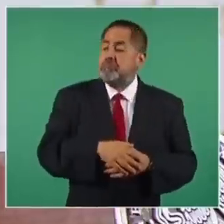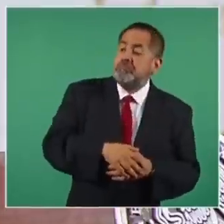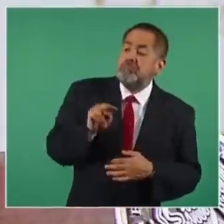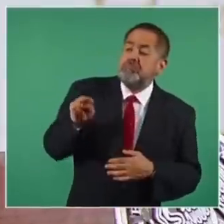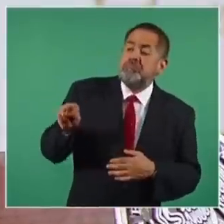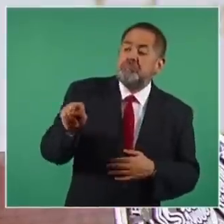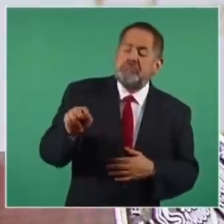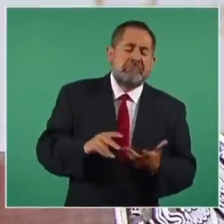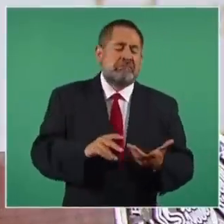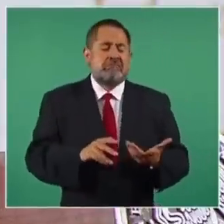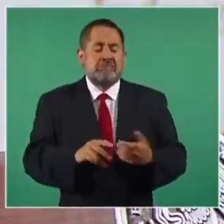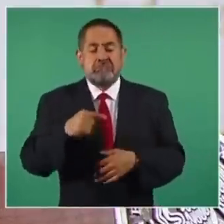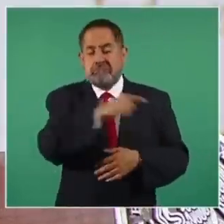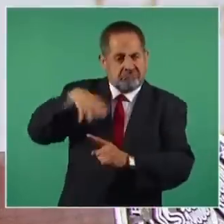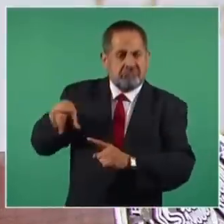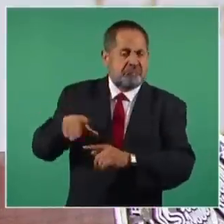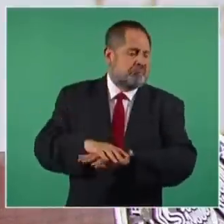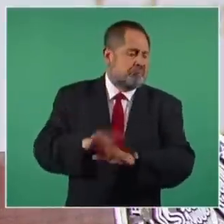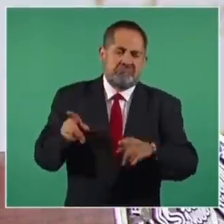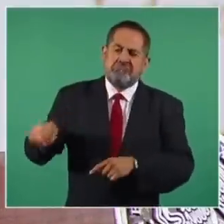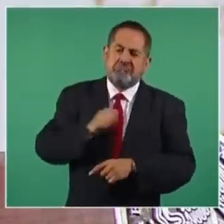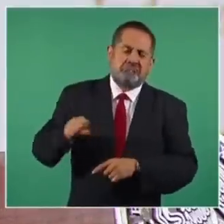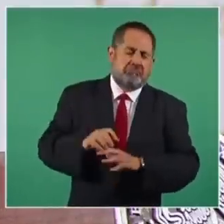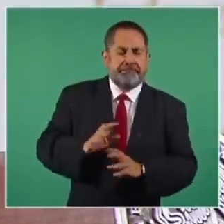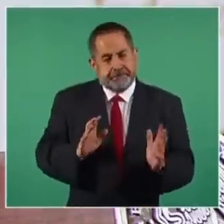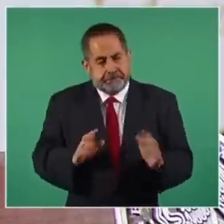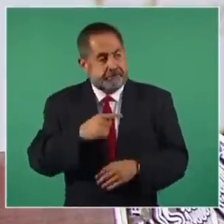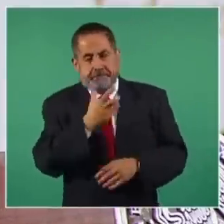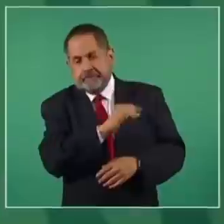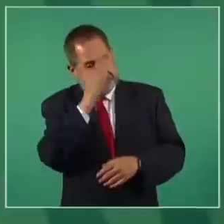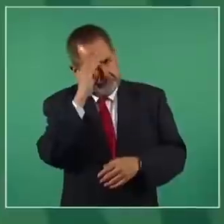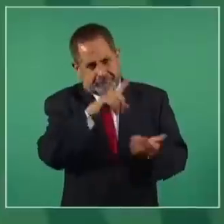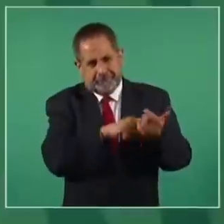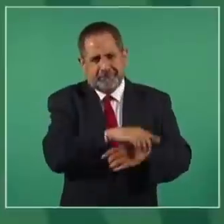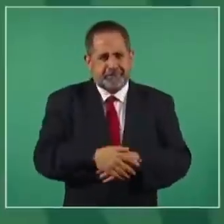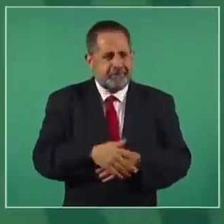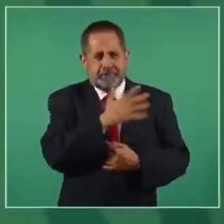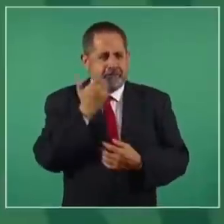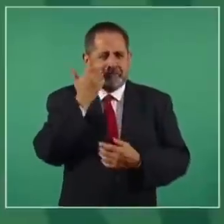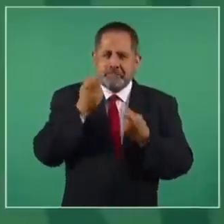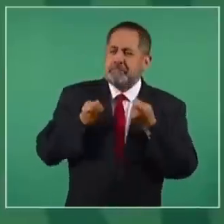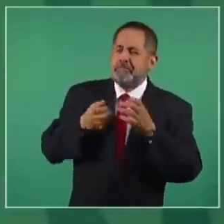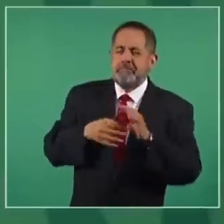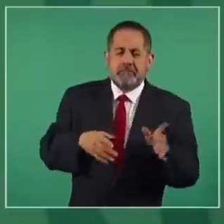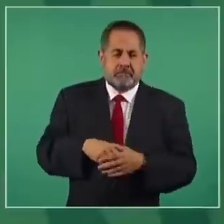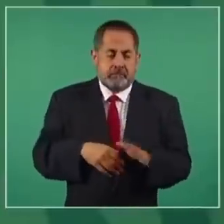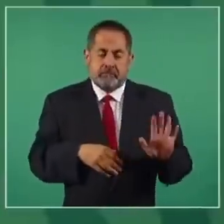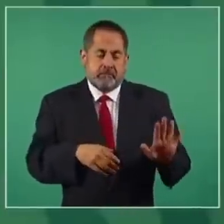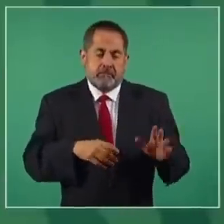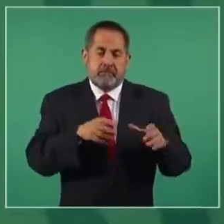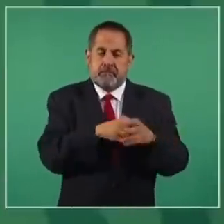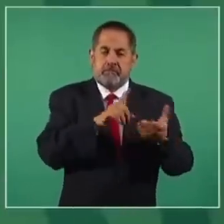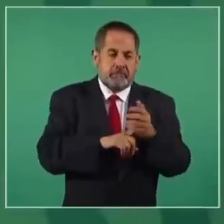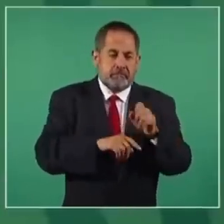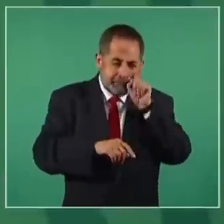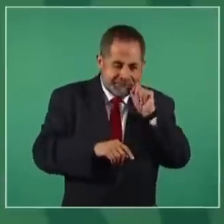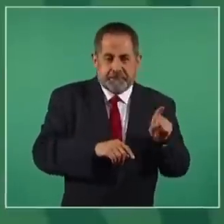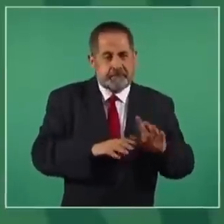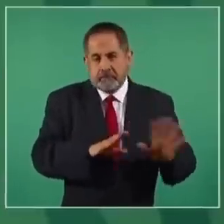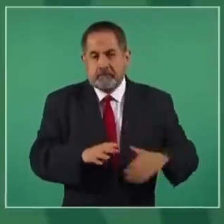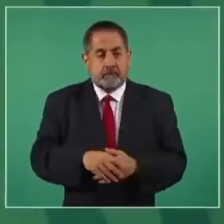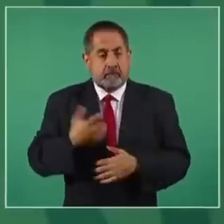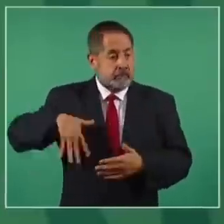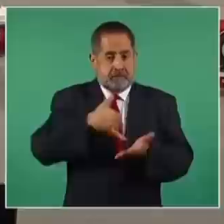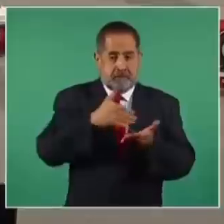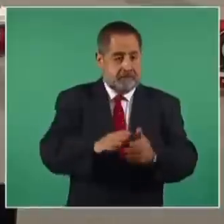es flojo y malo, parece muy maniqueo, pero así es. Entonces, cuando